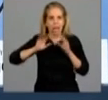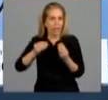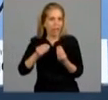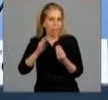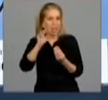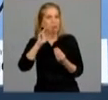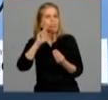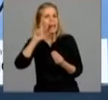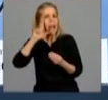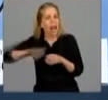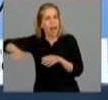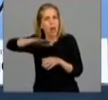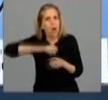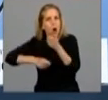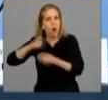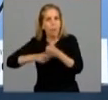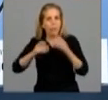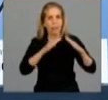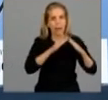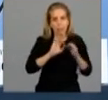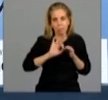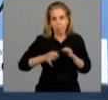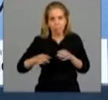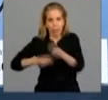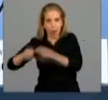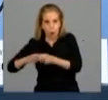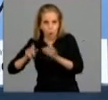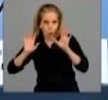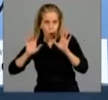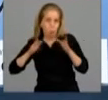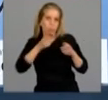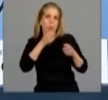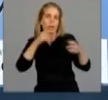Son comercios de cercanía, no están en las grandes arterias,